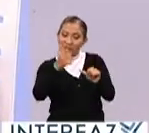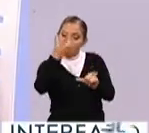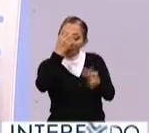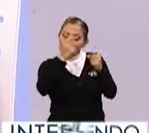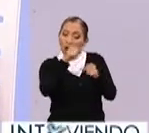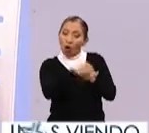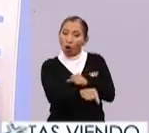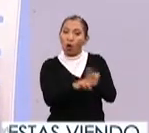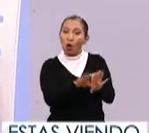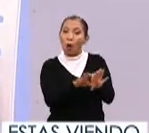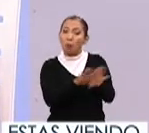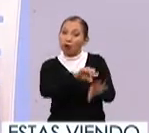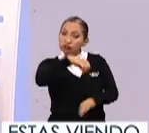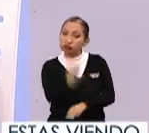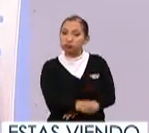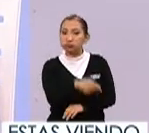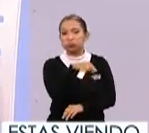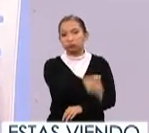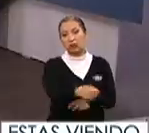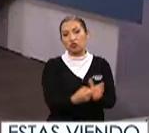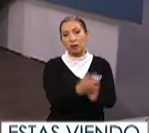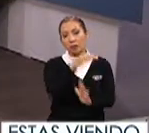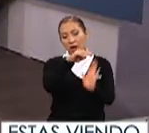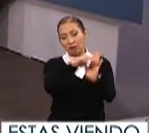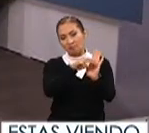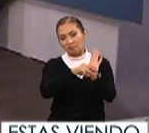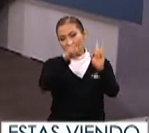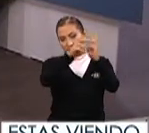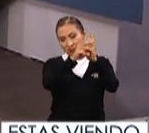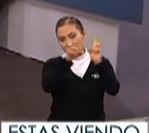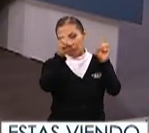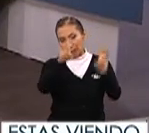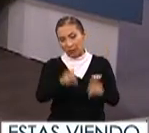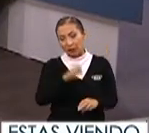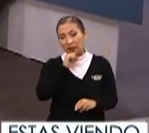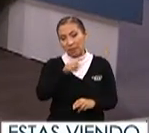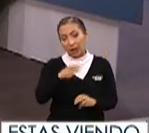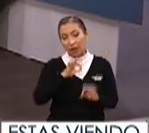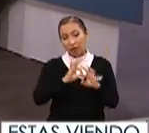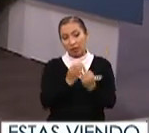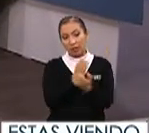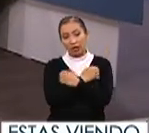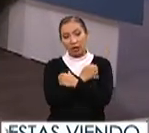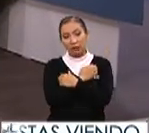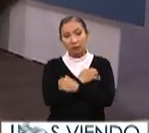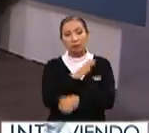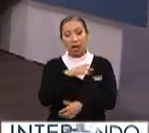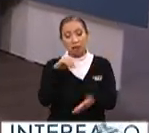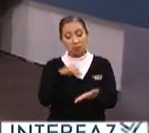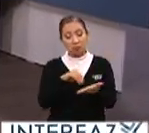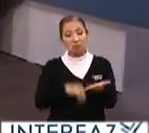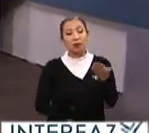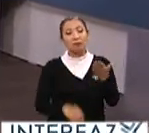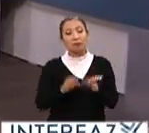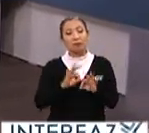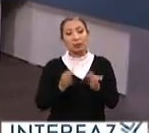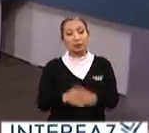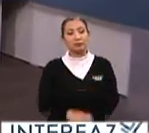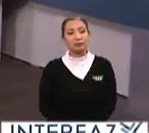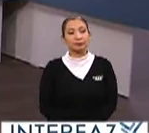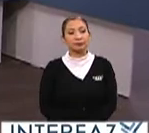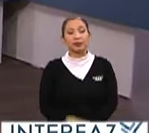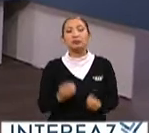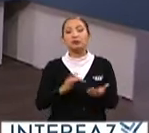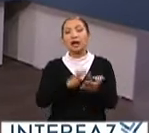la lengua indígena como algo obligatorio en la nueva currícula que va a haber en la formación de Y no se diga en el modelo educativo. También hay muchas alternativas al respecto.